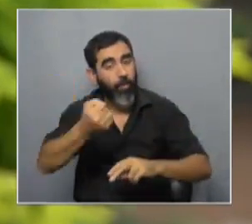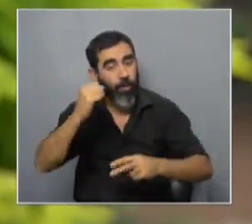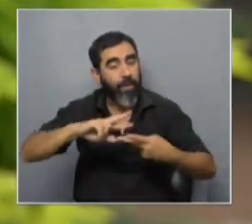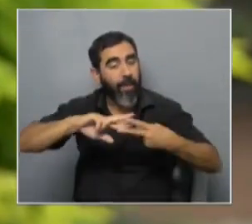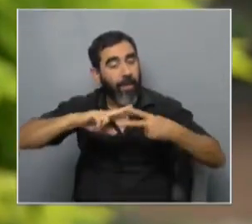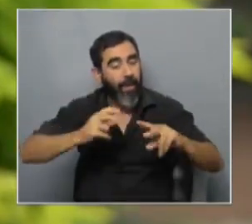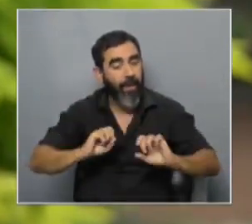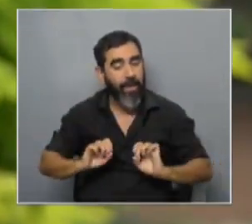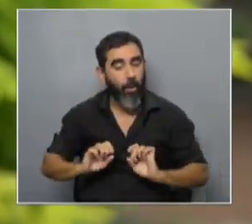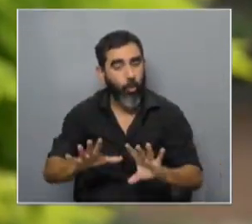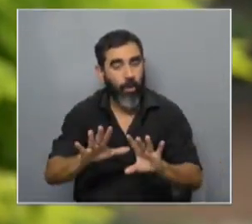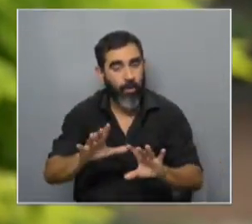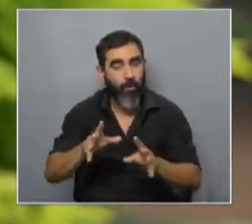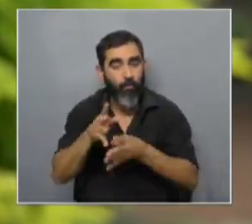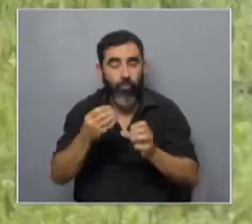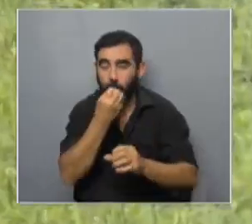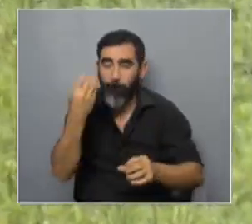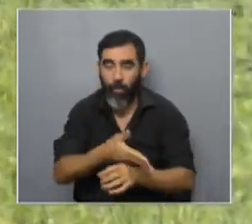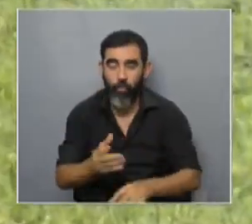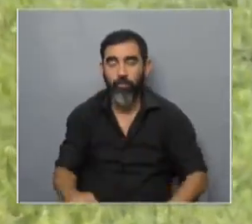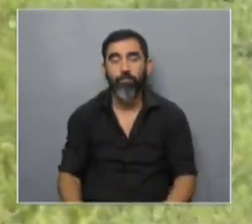instinto y en el instinto está la funcionalidad